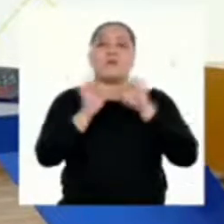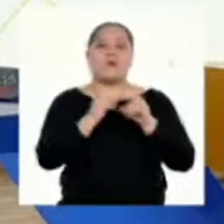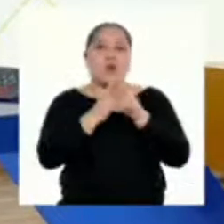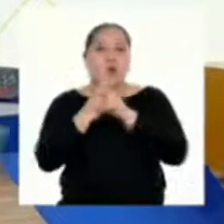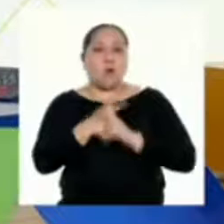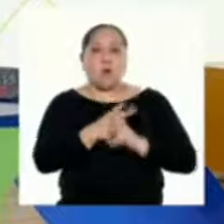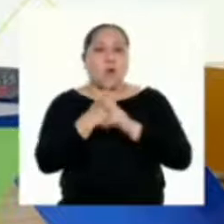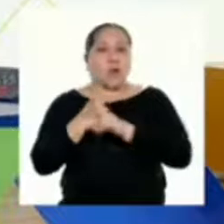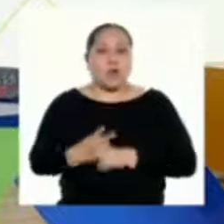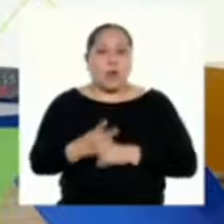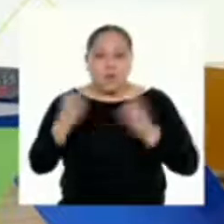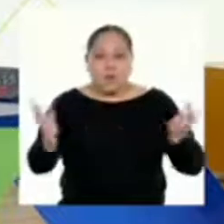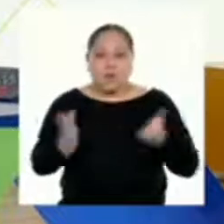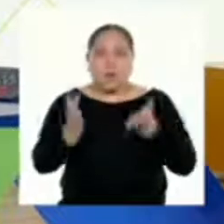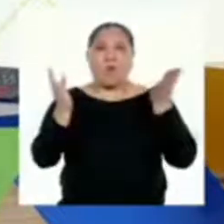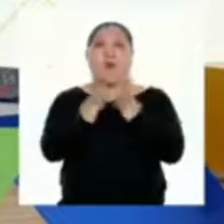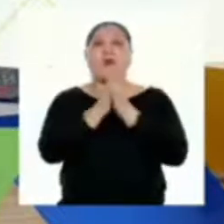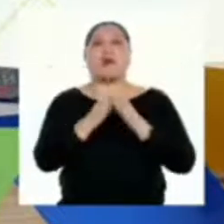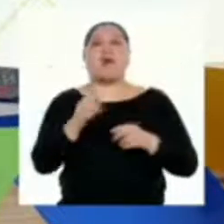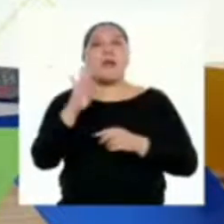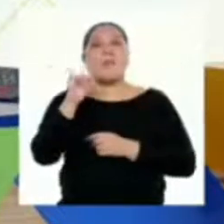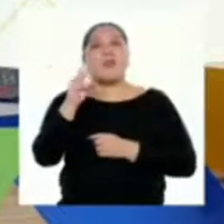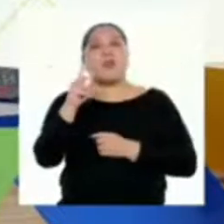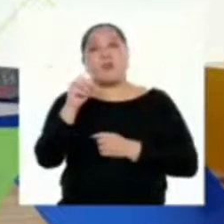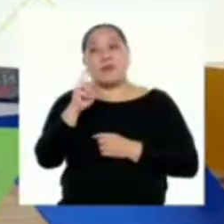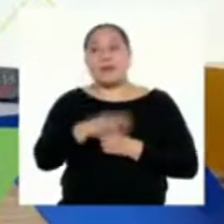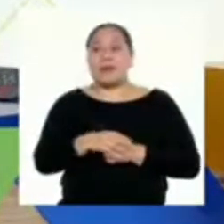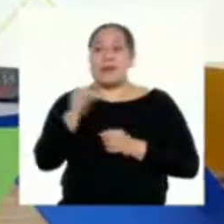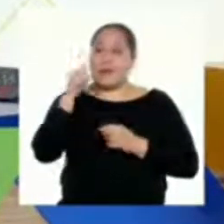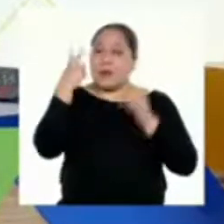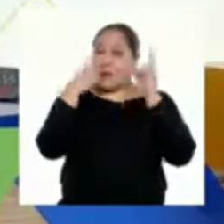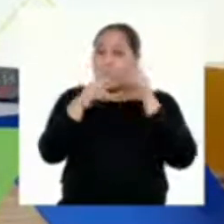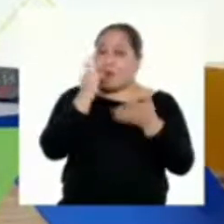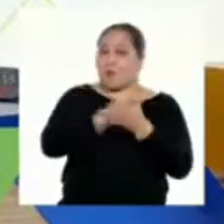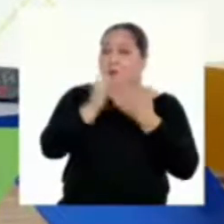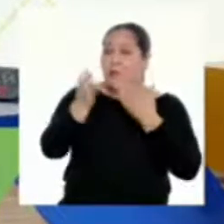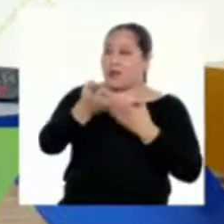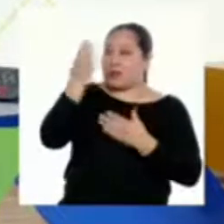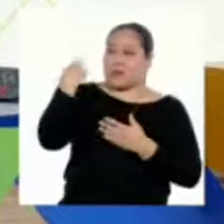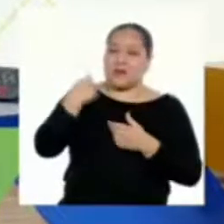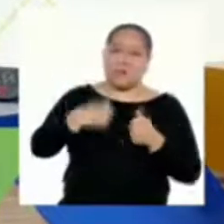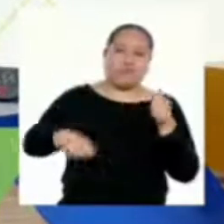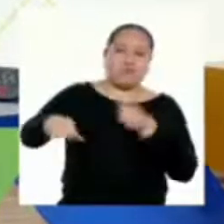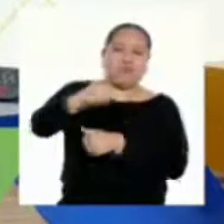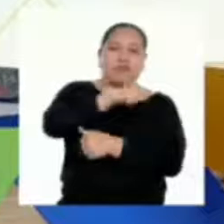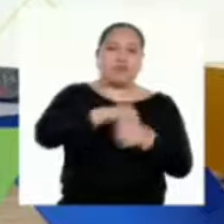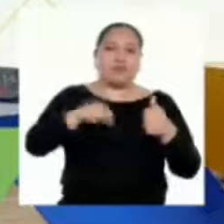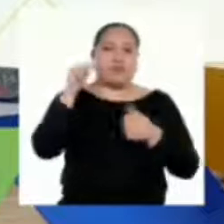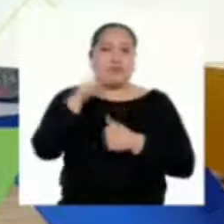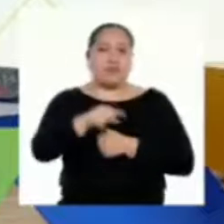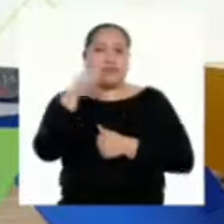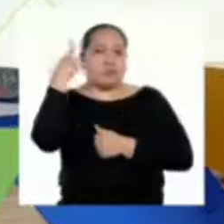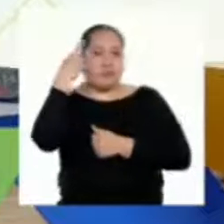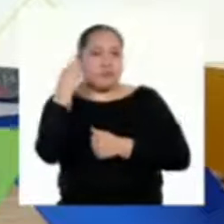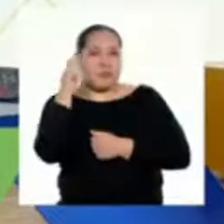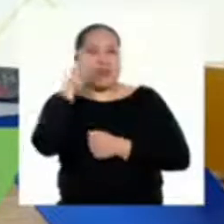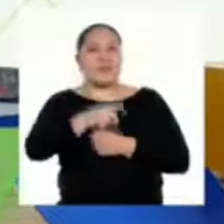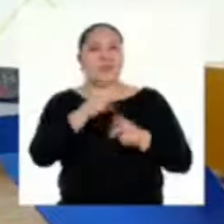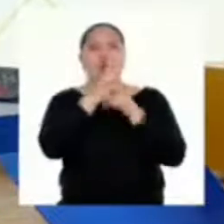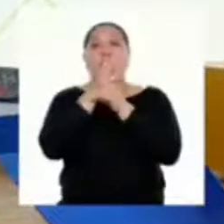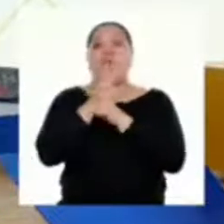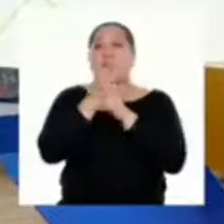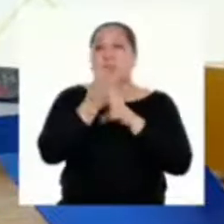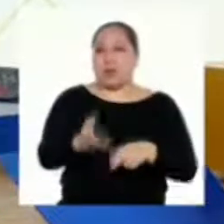la biodiversidad que, como hemos visto desde el programa anterior, está en nuestro entorno. Y por ello, debemos cuidarla,